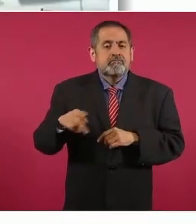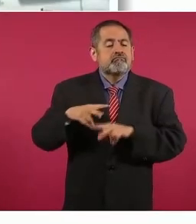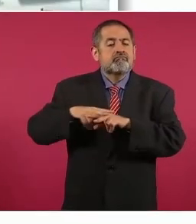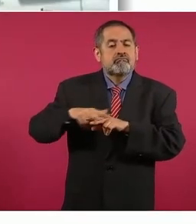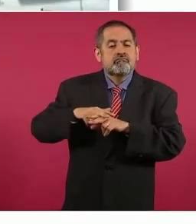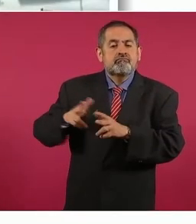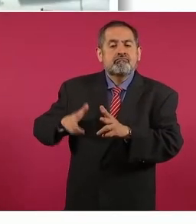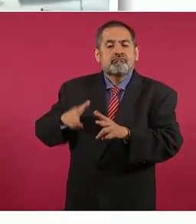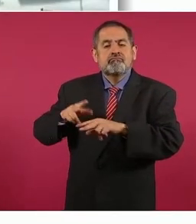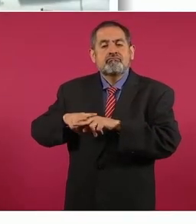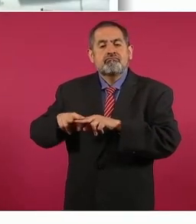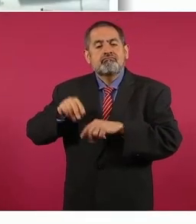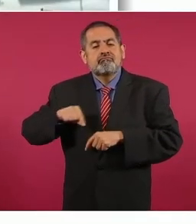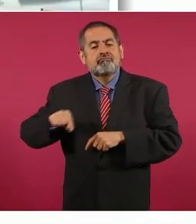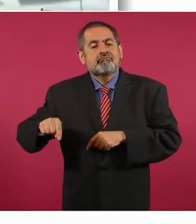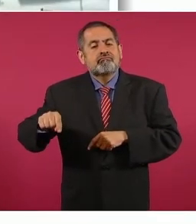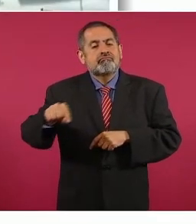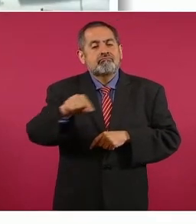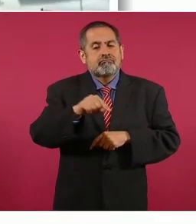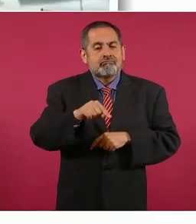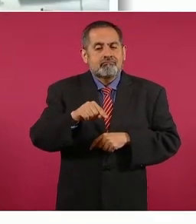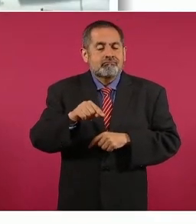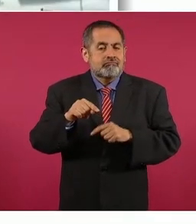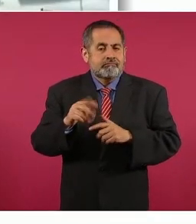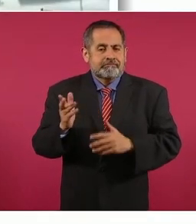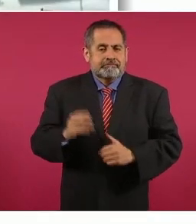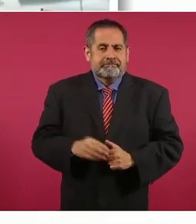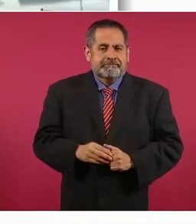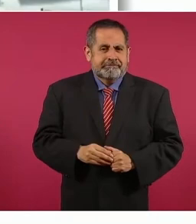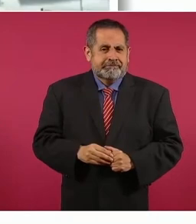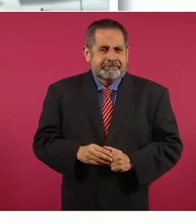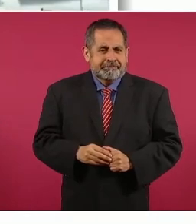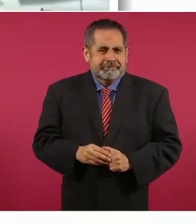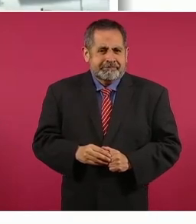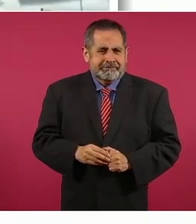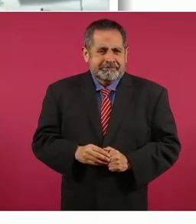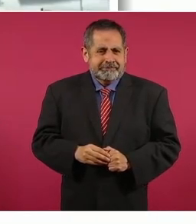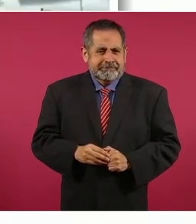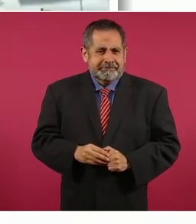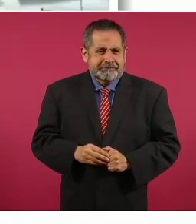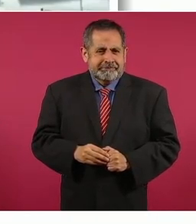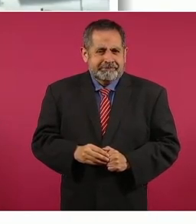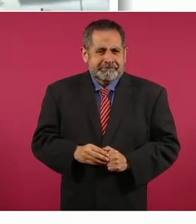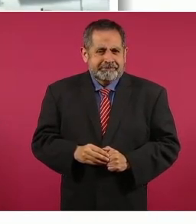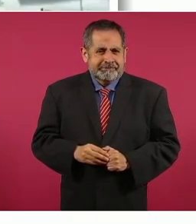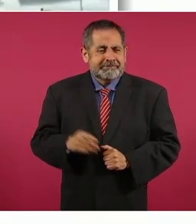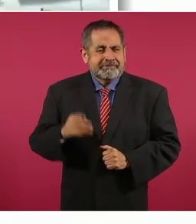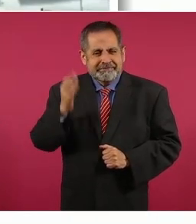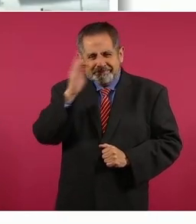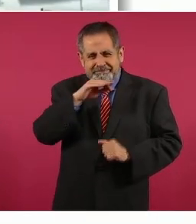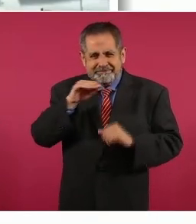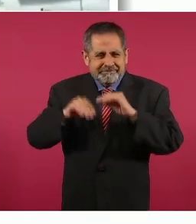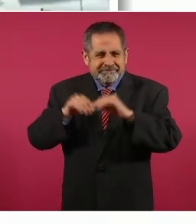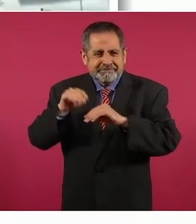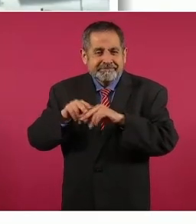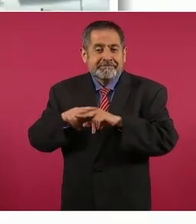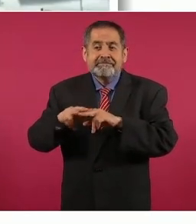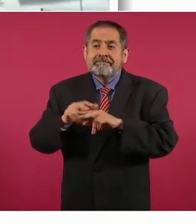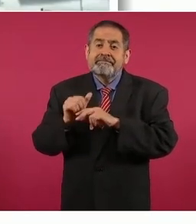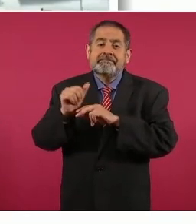el tren que llegará al aeropuerto de Santa Lucía y que hizo el presidente.